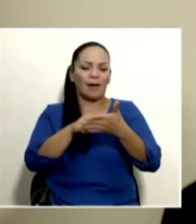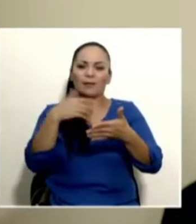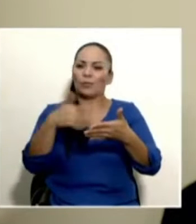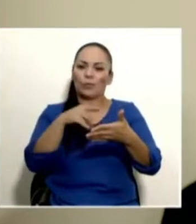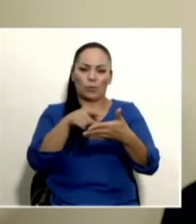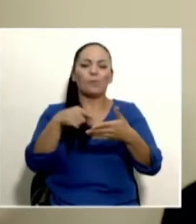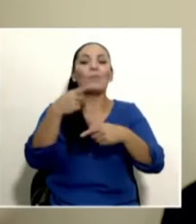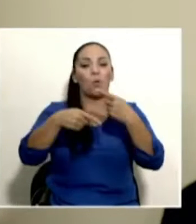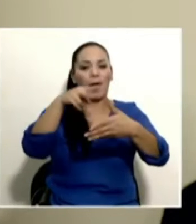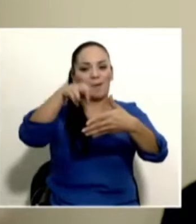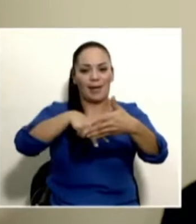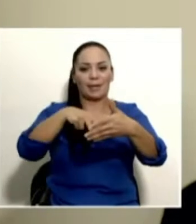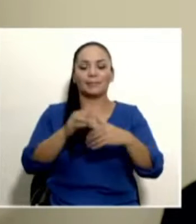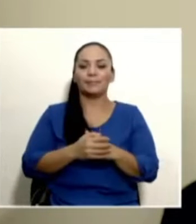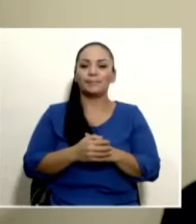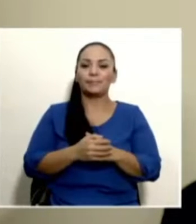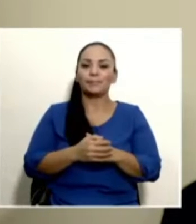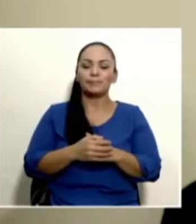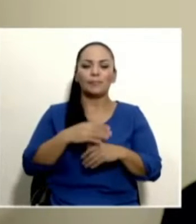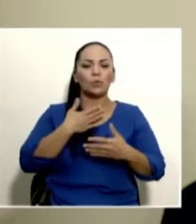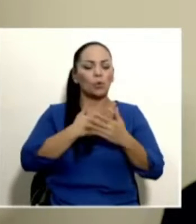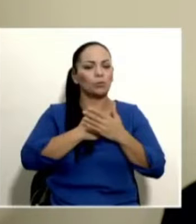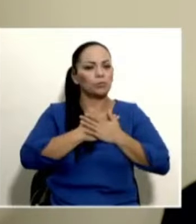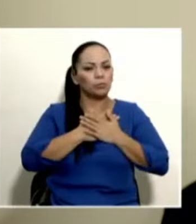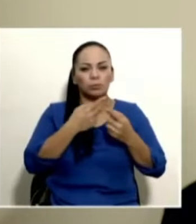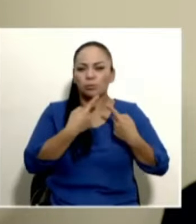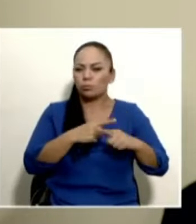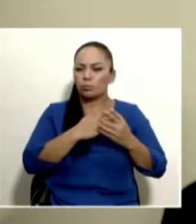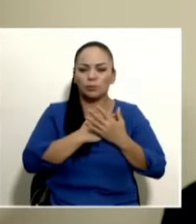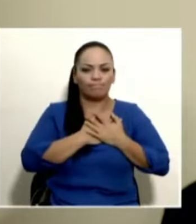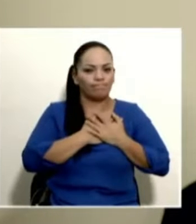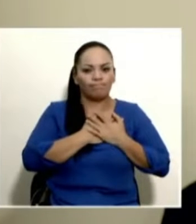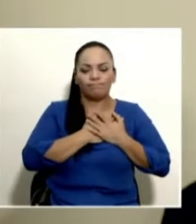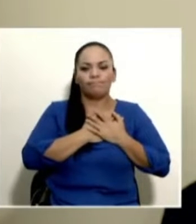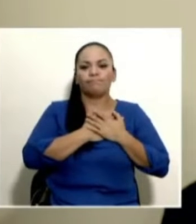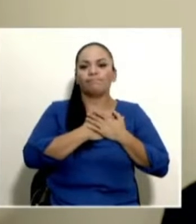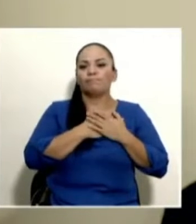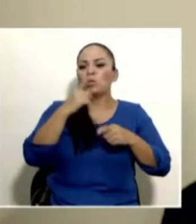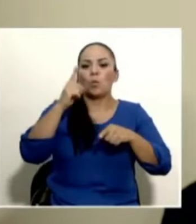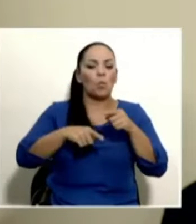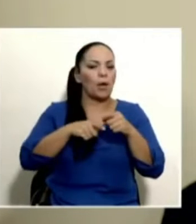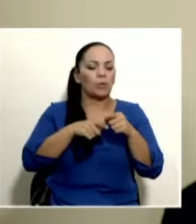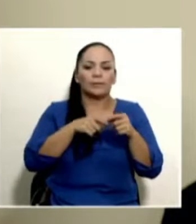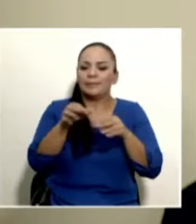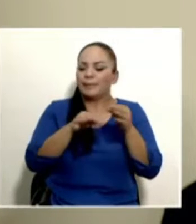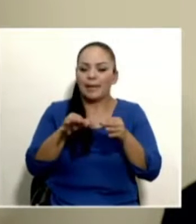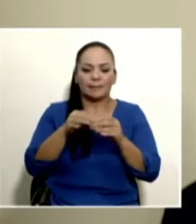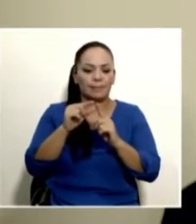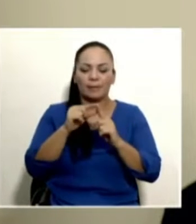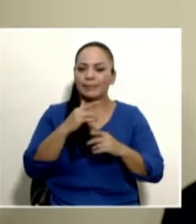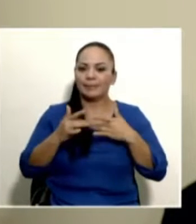se las voy a leer. A mí me conmovió de una manera que no podría describir con palabras.